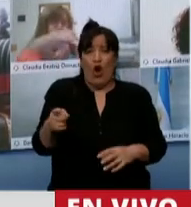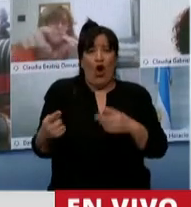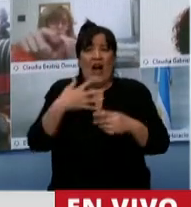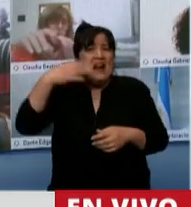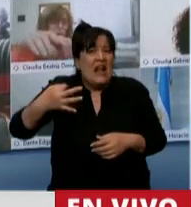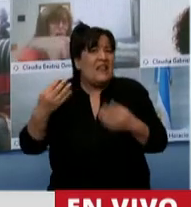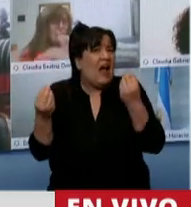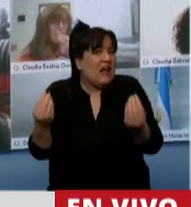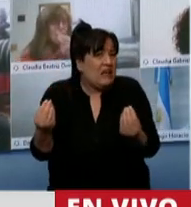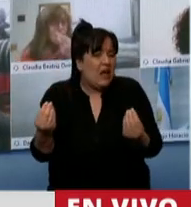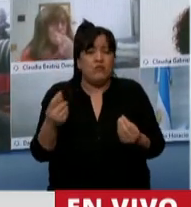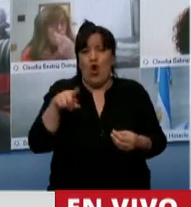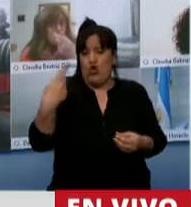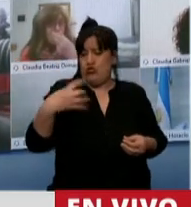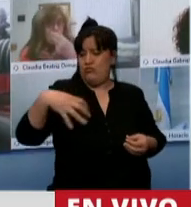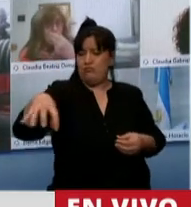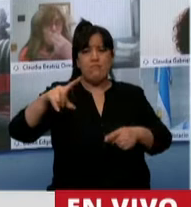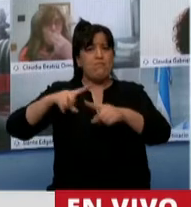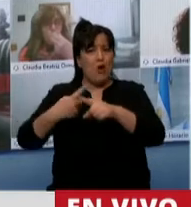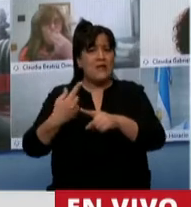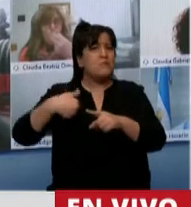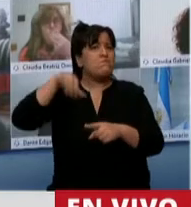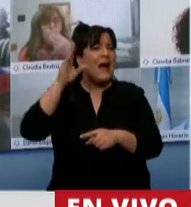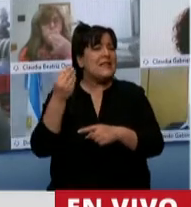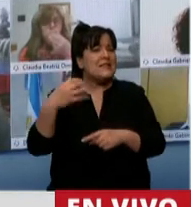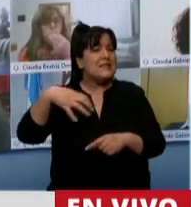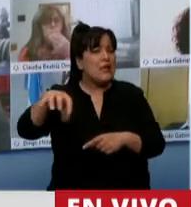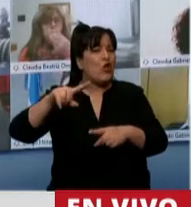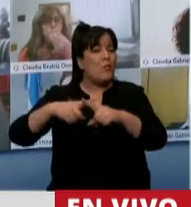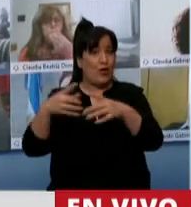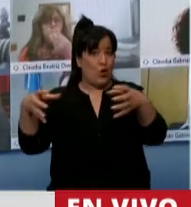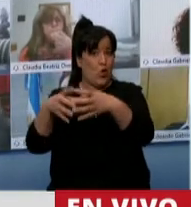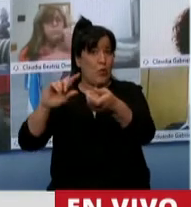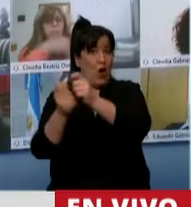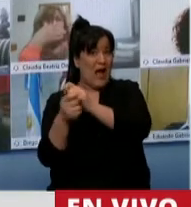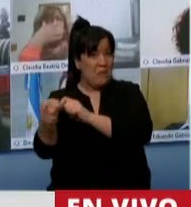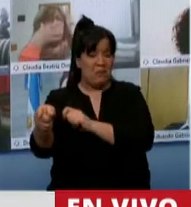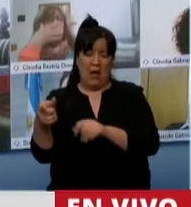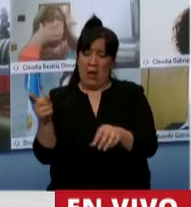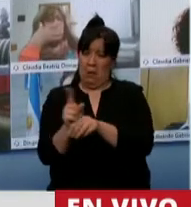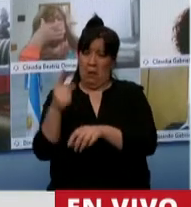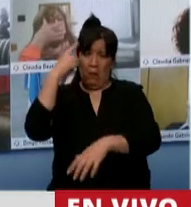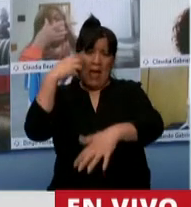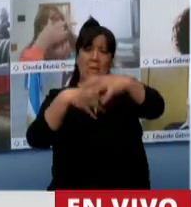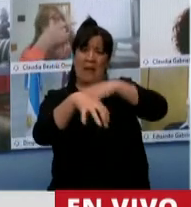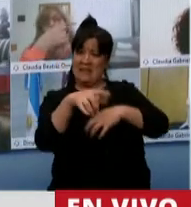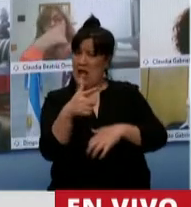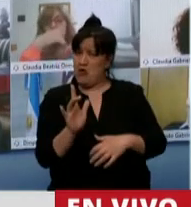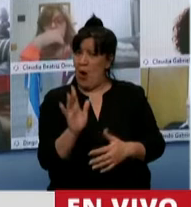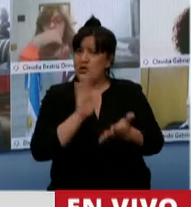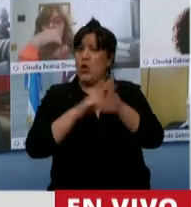algunos sectores políticos, especialmente el sector que integra Cambiemos, tienen cero empatía con el sector